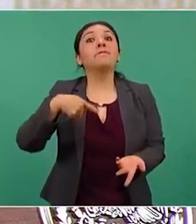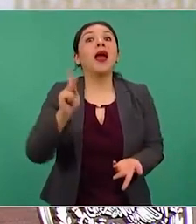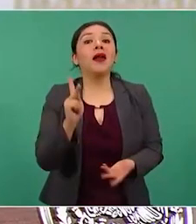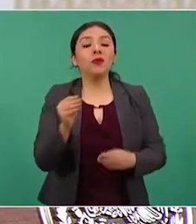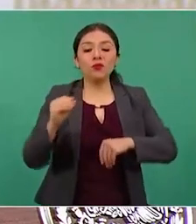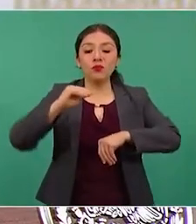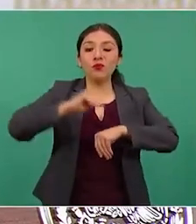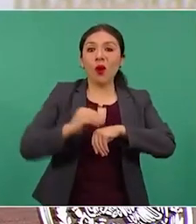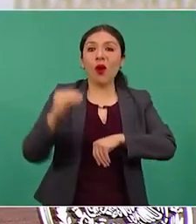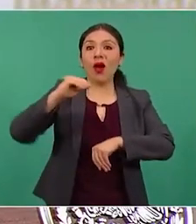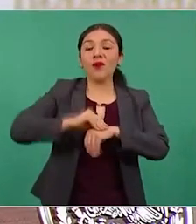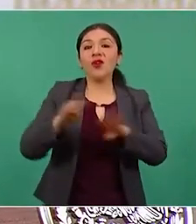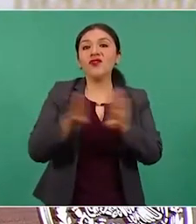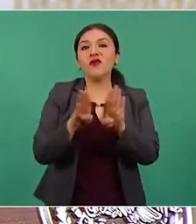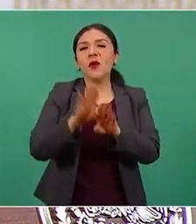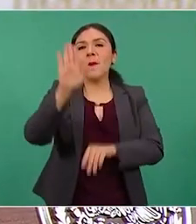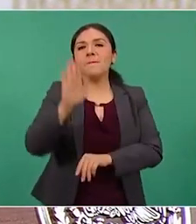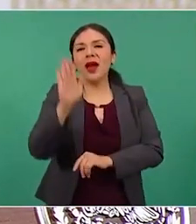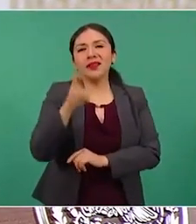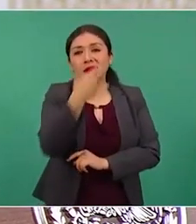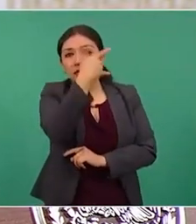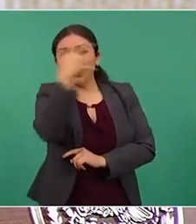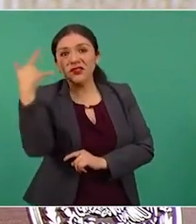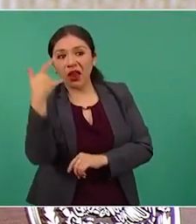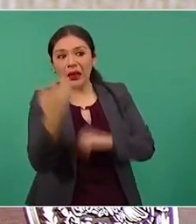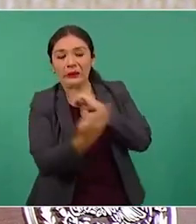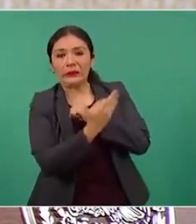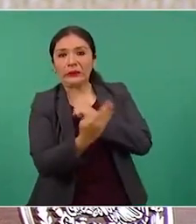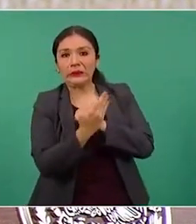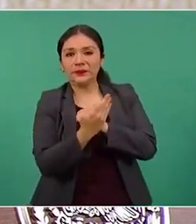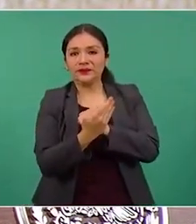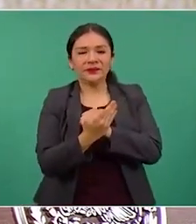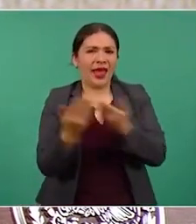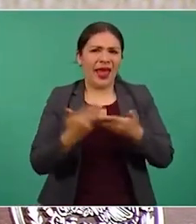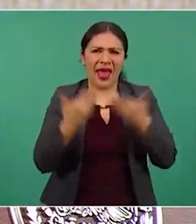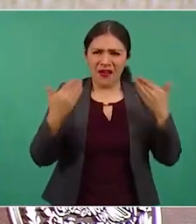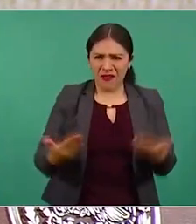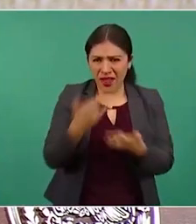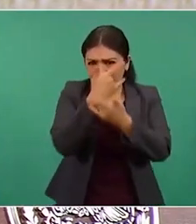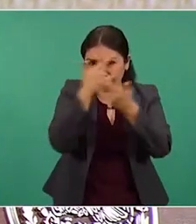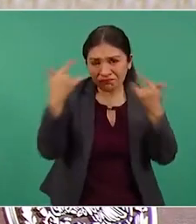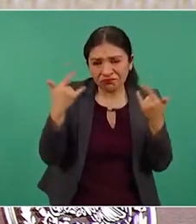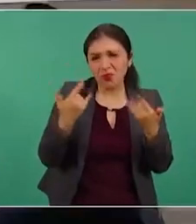encubiertos, ahora es fuera máscaras.